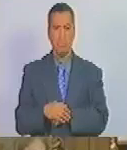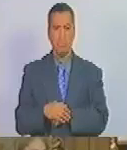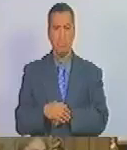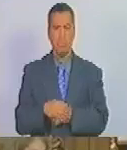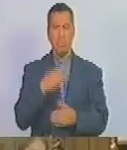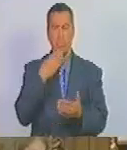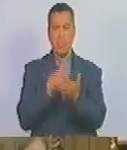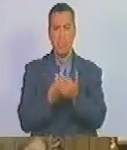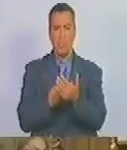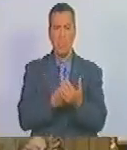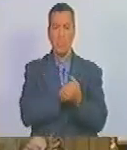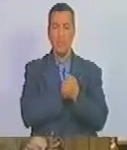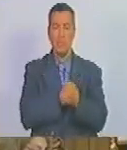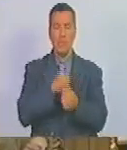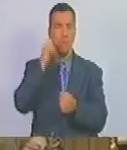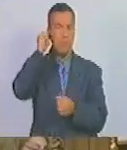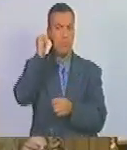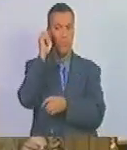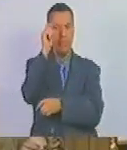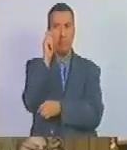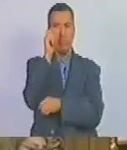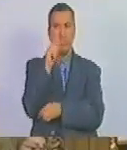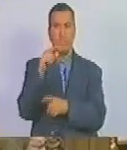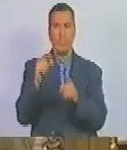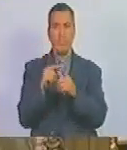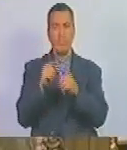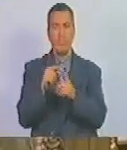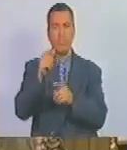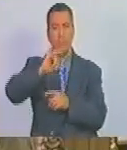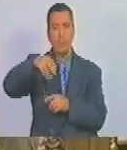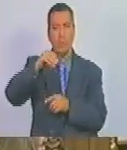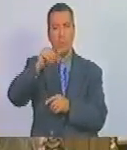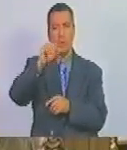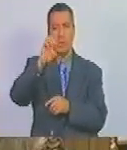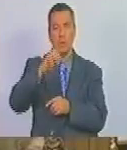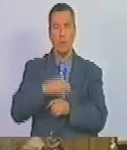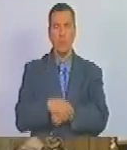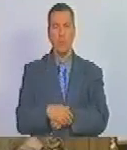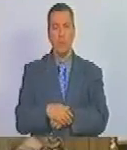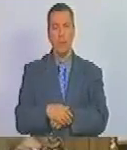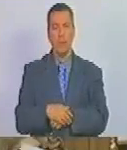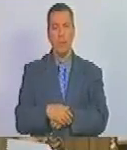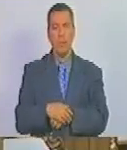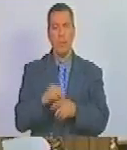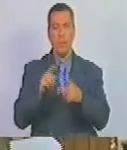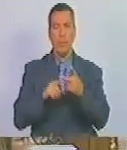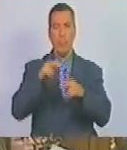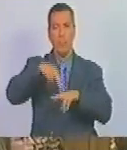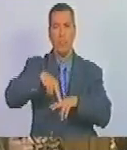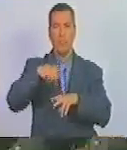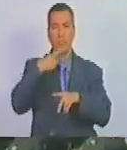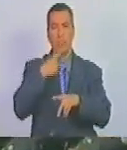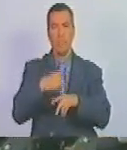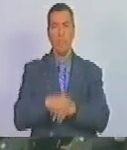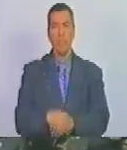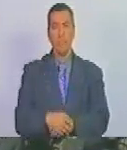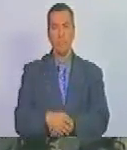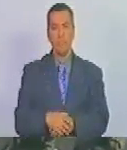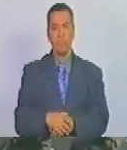gracias querida diputada voy a dejar en el derecho de palabra al diputado José Gregorio Correa pide la tribuna de oradores se le concede